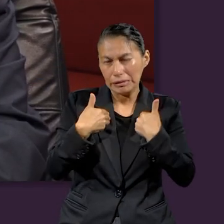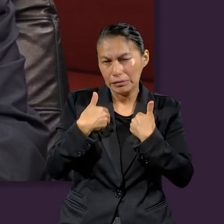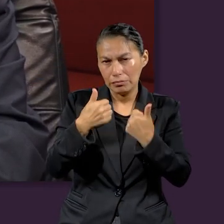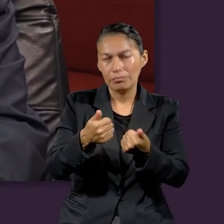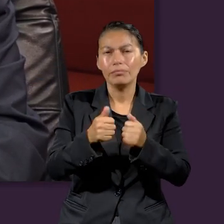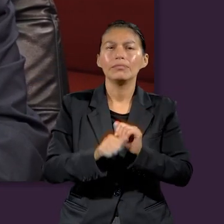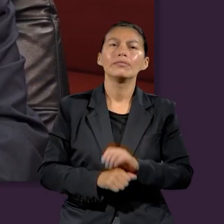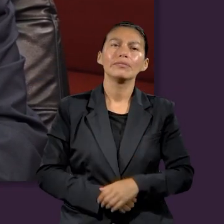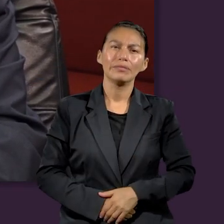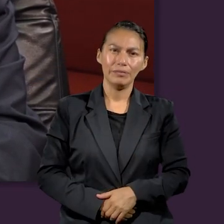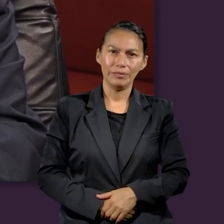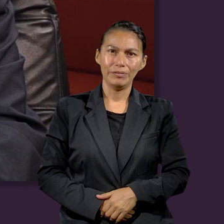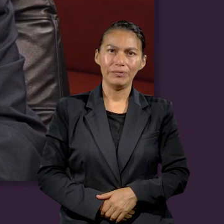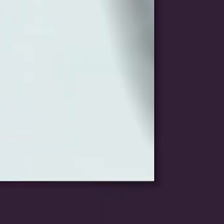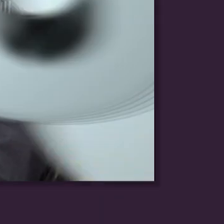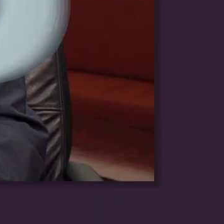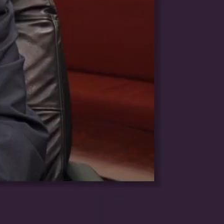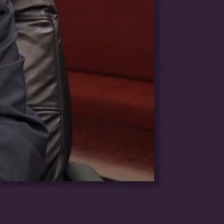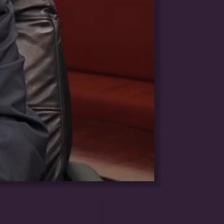en que nos encontramos.